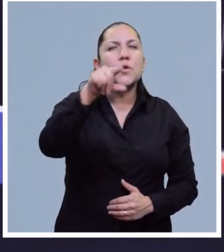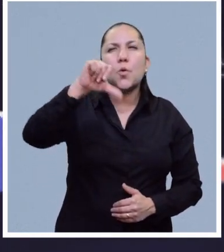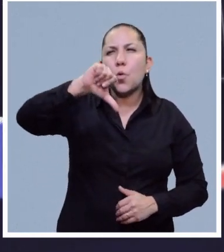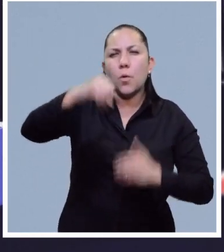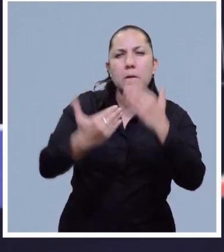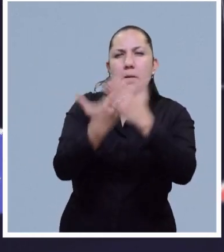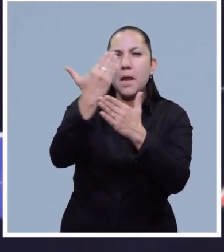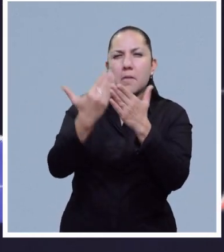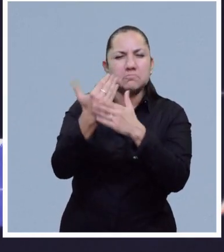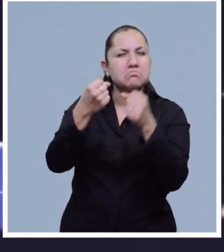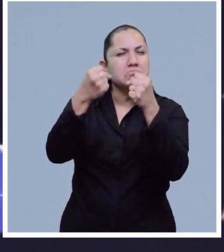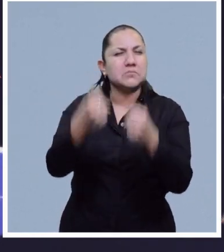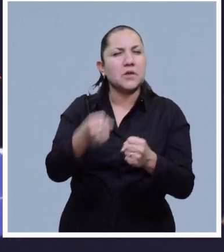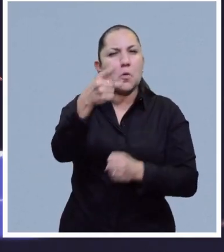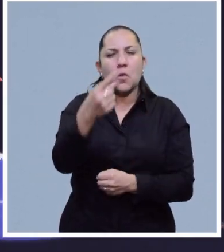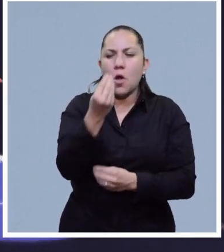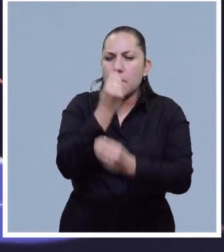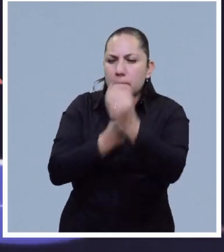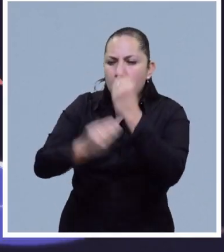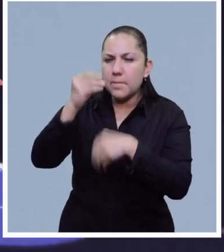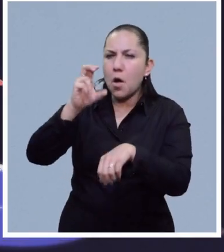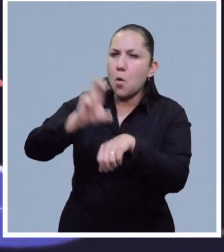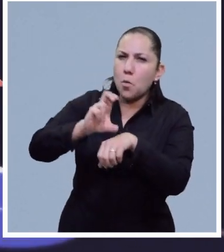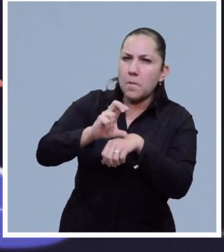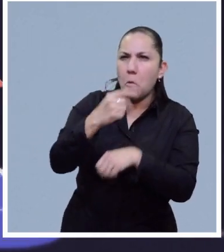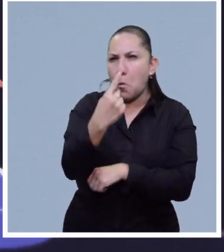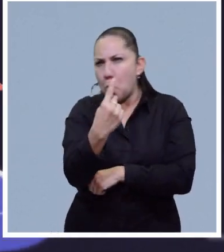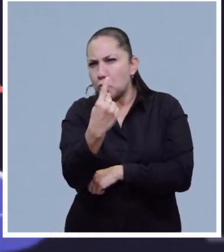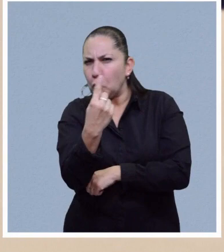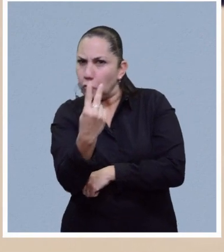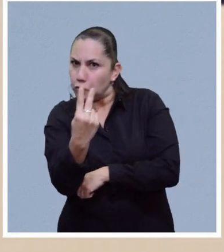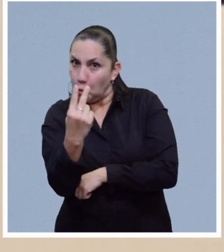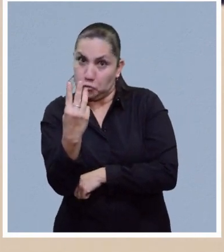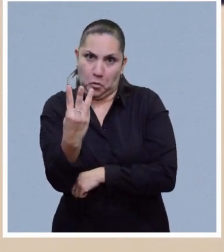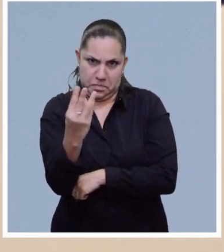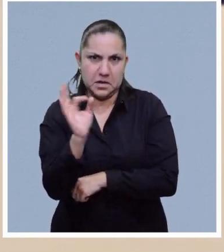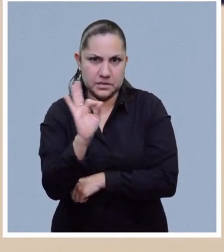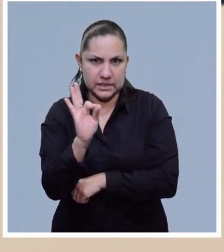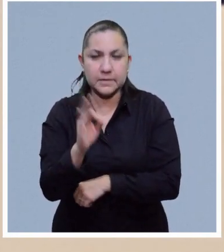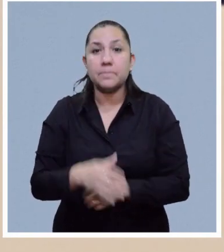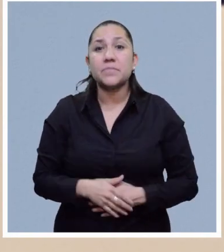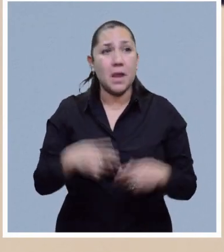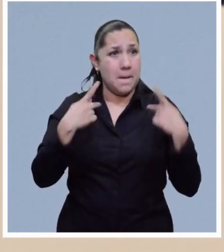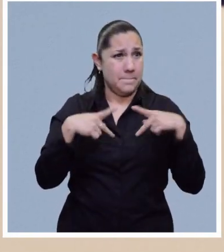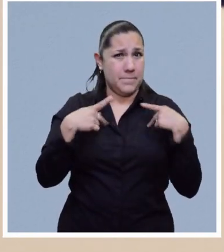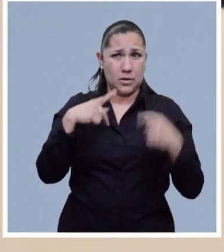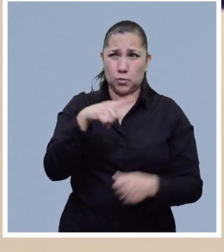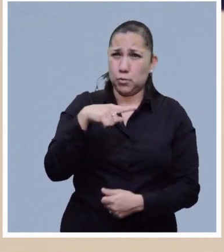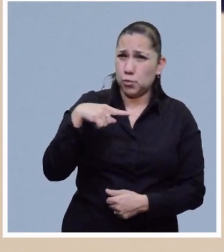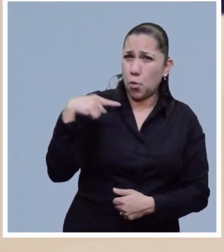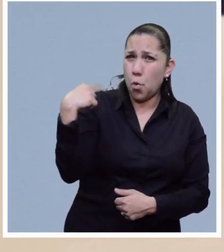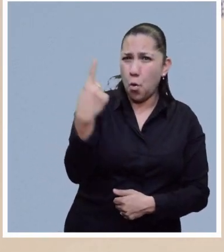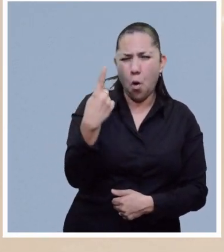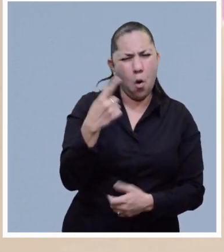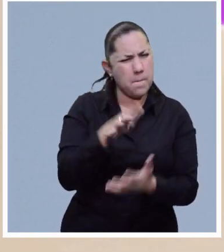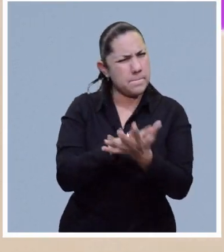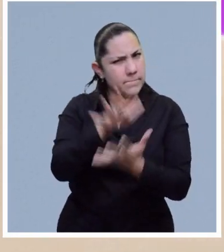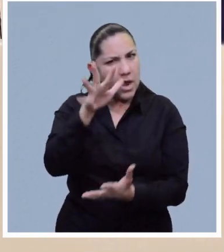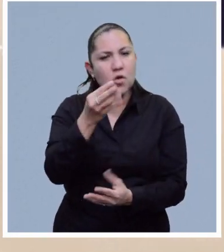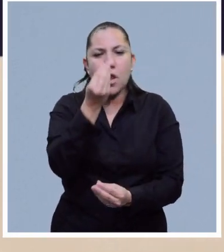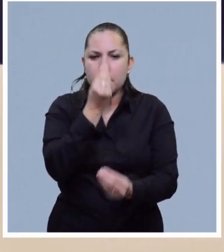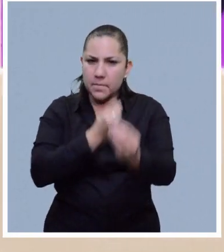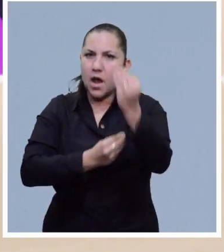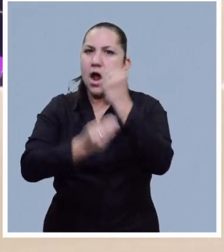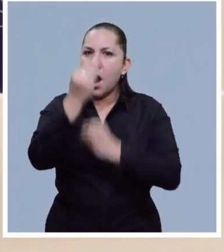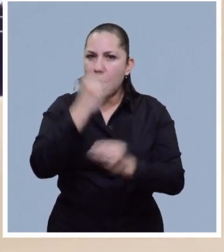Seguramente hoy desayunaste uno, dos o hasta tres huevos. Este alimento es parte fundamental de la dieta del ser humano y